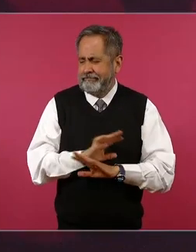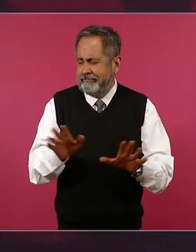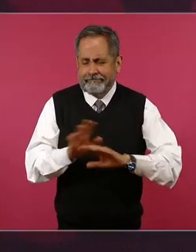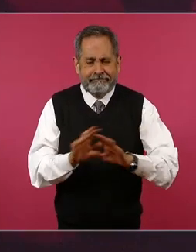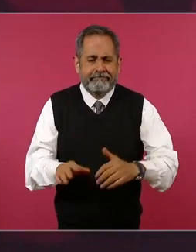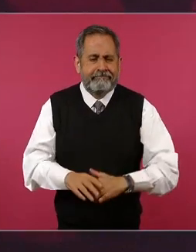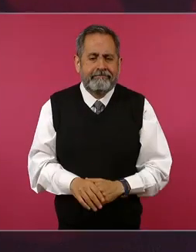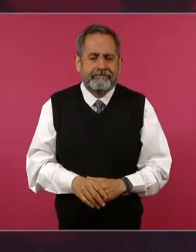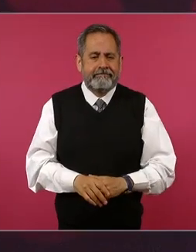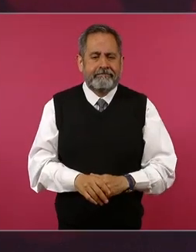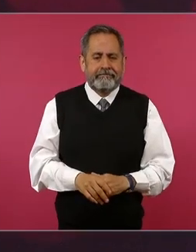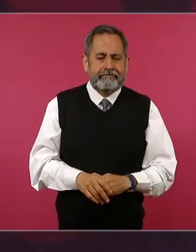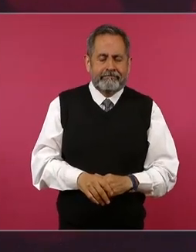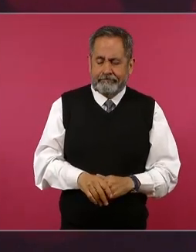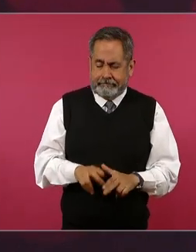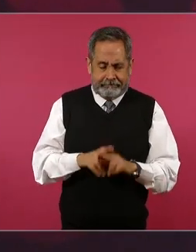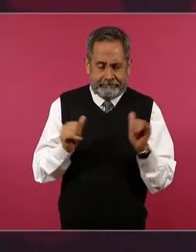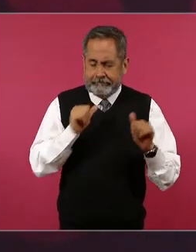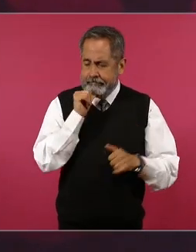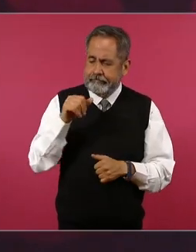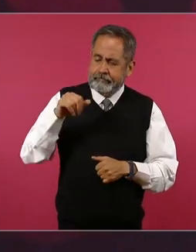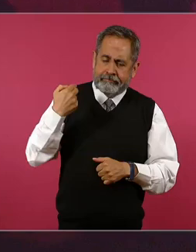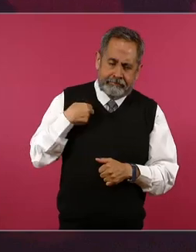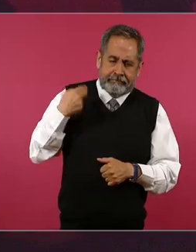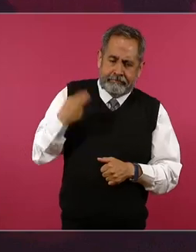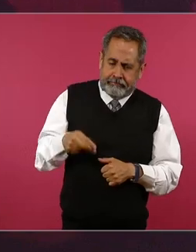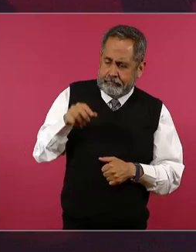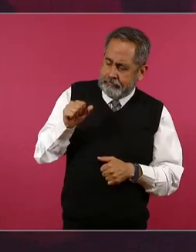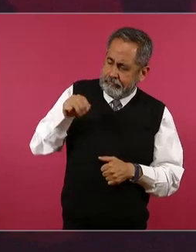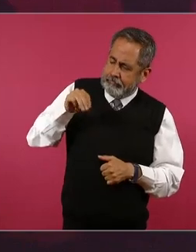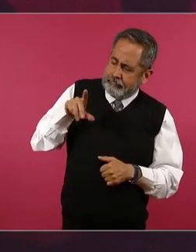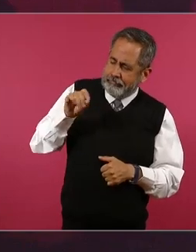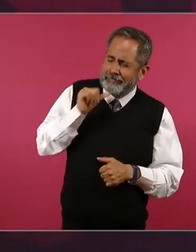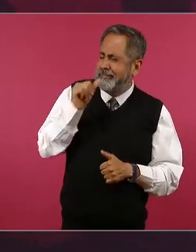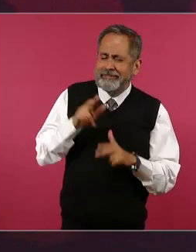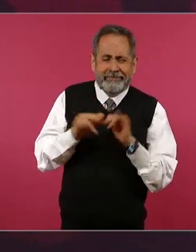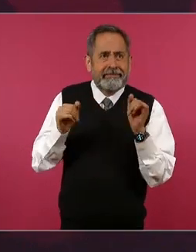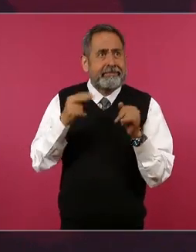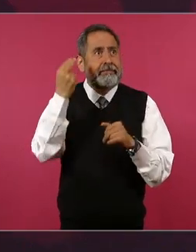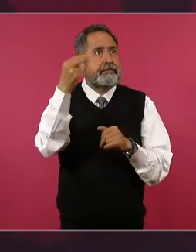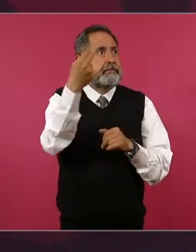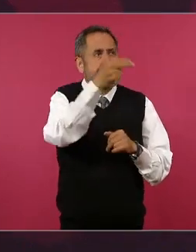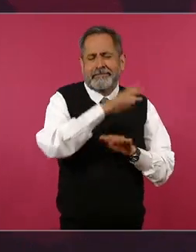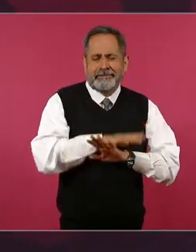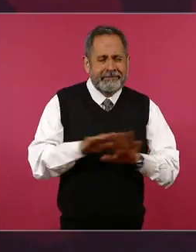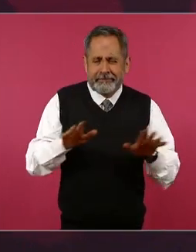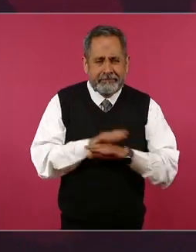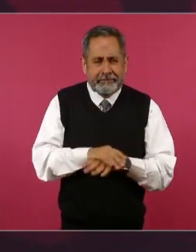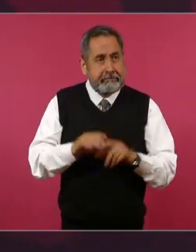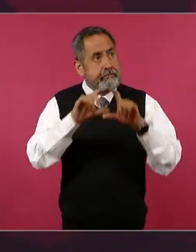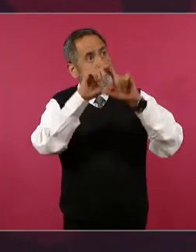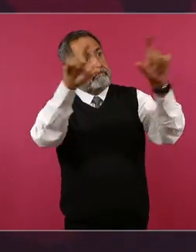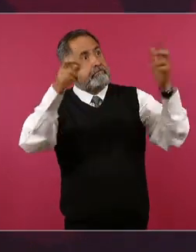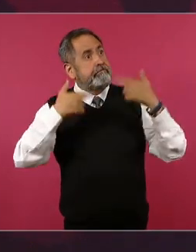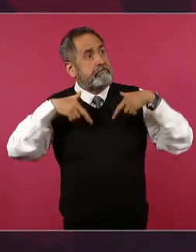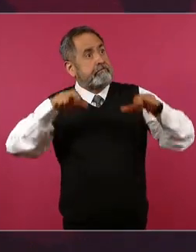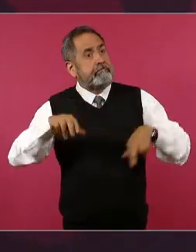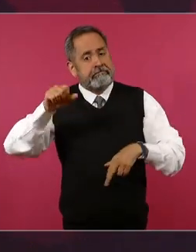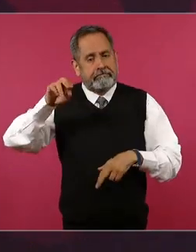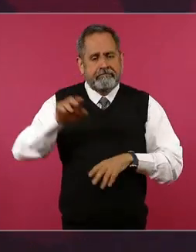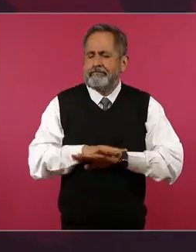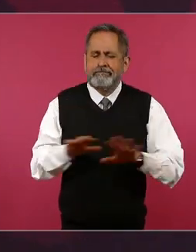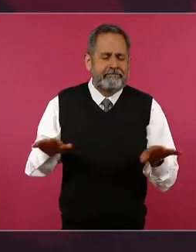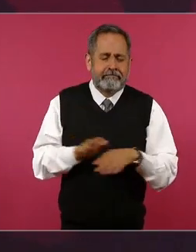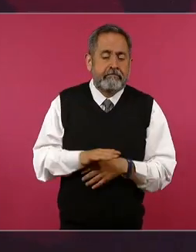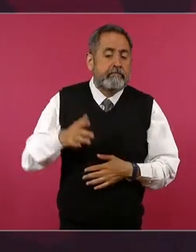nada no quiero representación yo me voy a